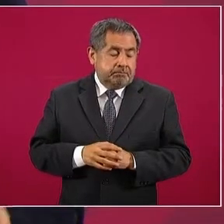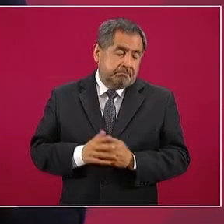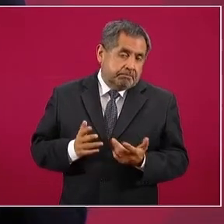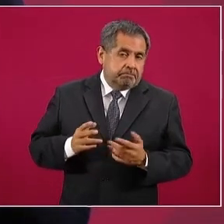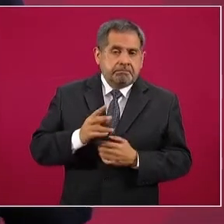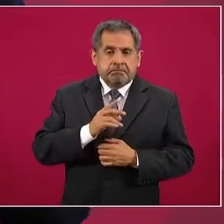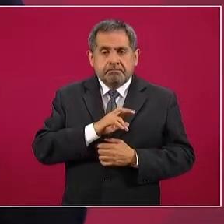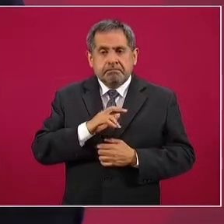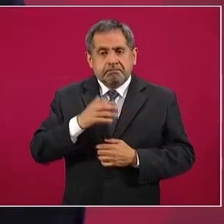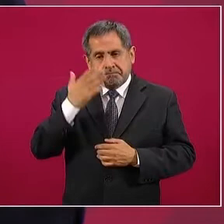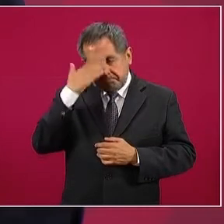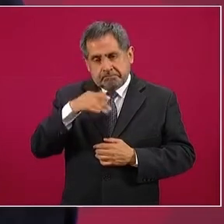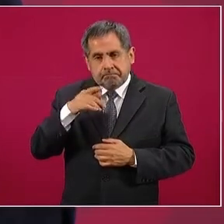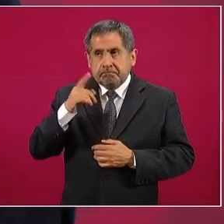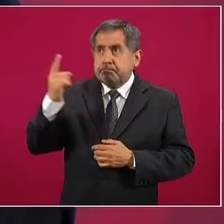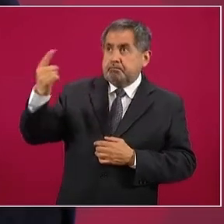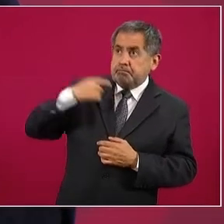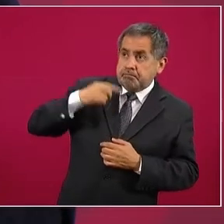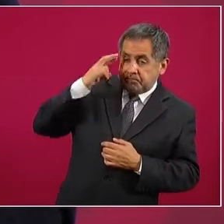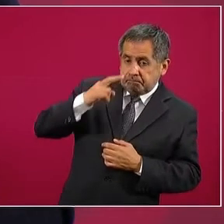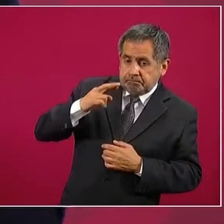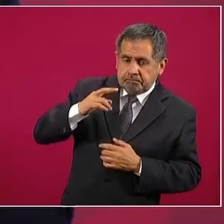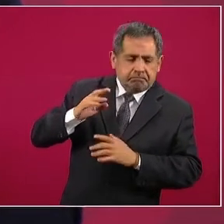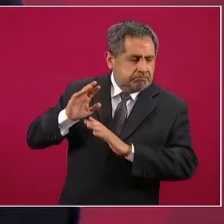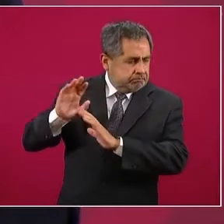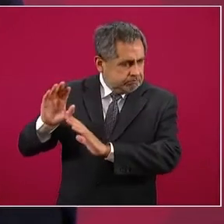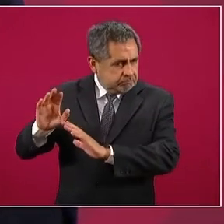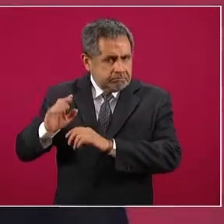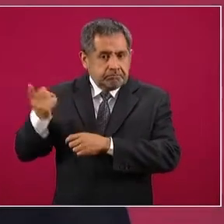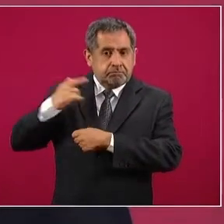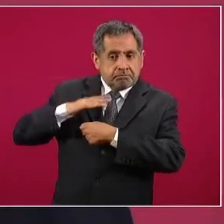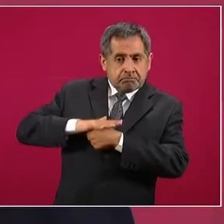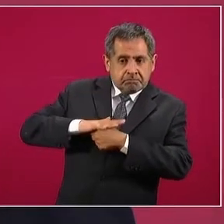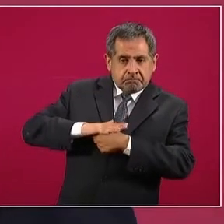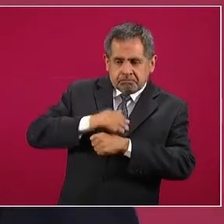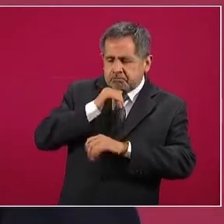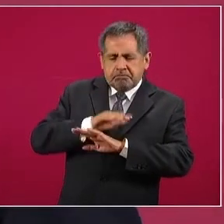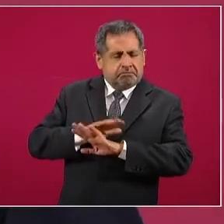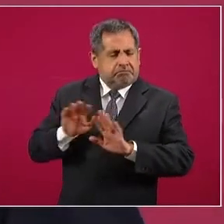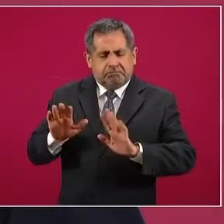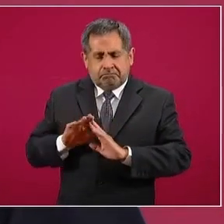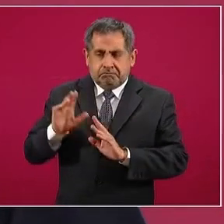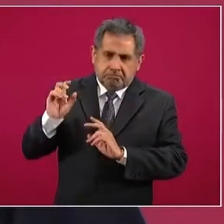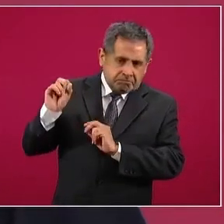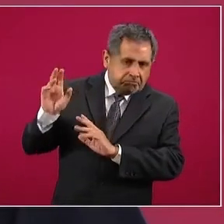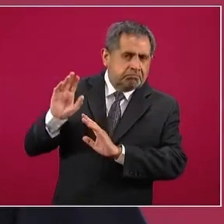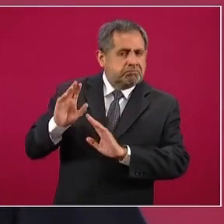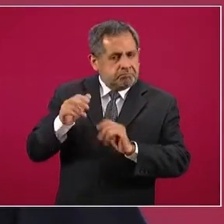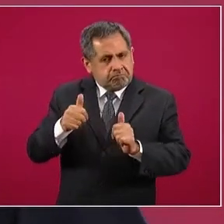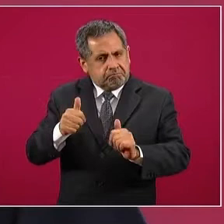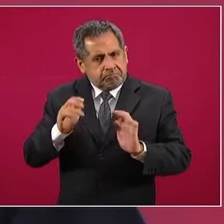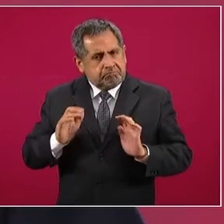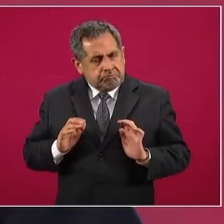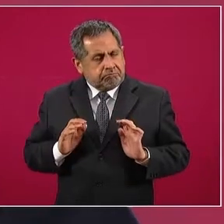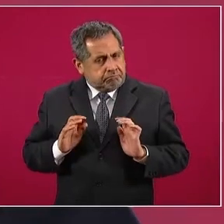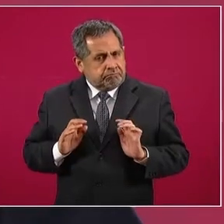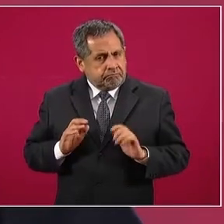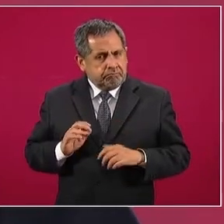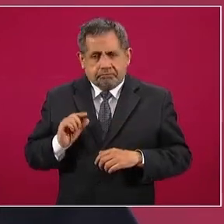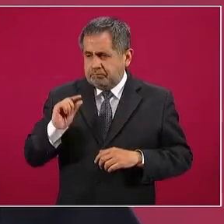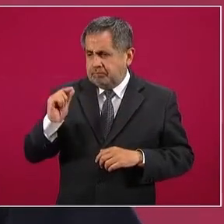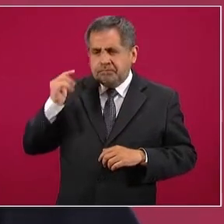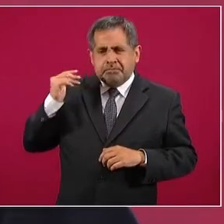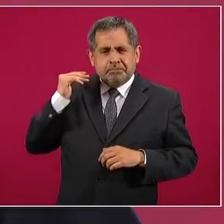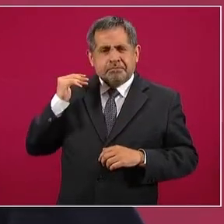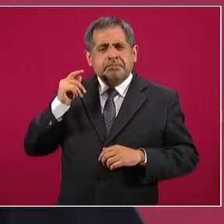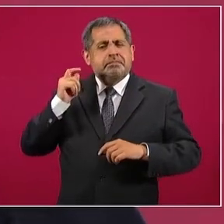que nos han respetado, no ha habido ninguna presión, incluso se acaba de